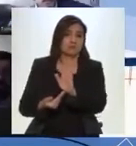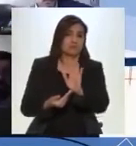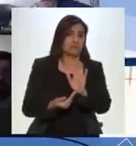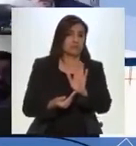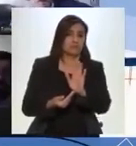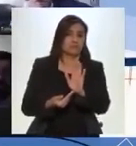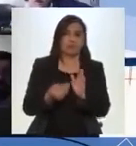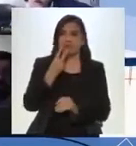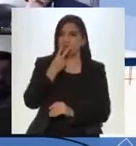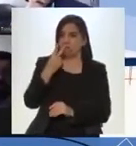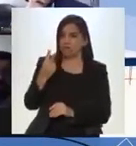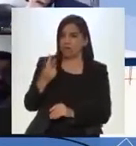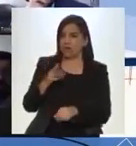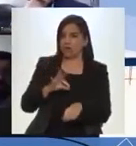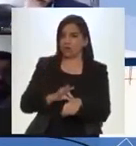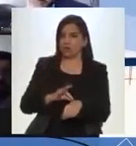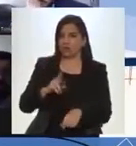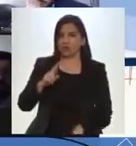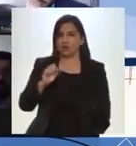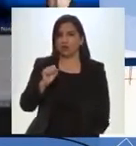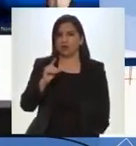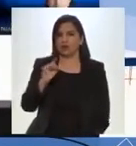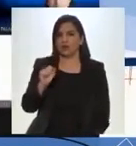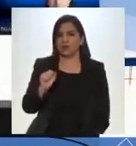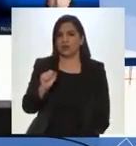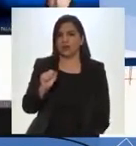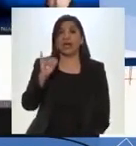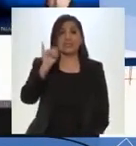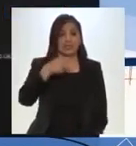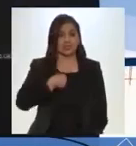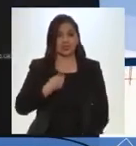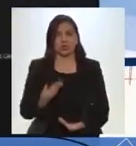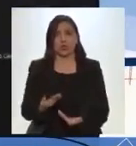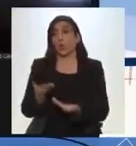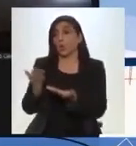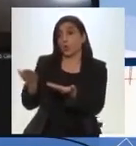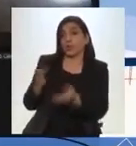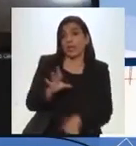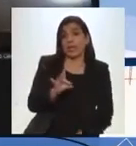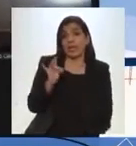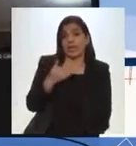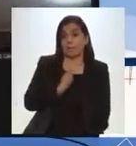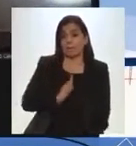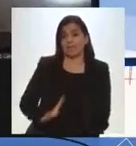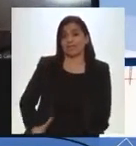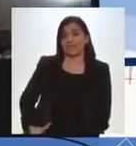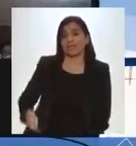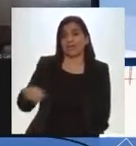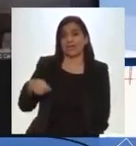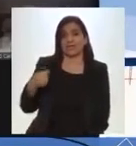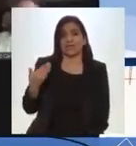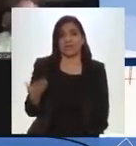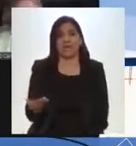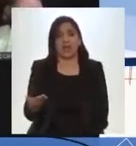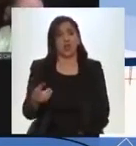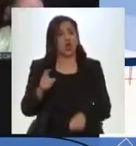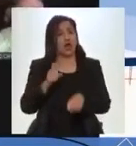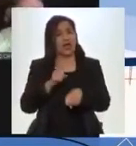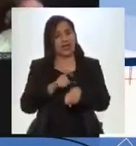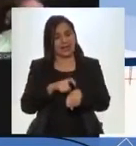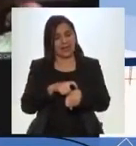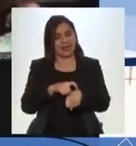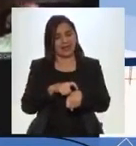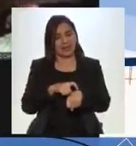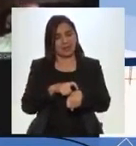Veo al doctor Rada ahí, no sé si él quiere hacer la intervención. Como usted defina, Presidenta, si usted cree que... el tiempo del colegio médico